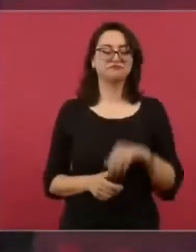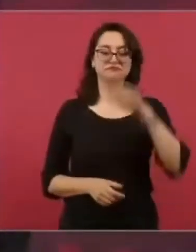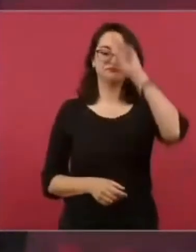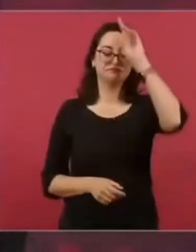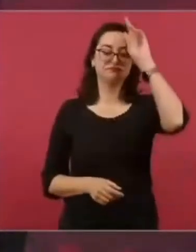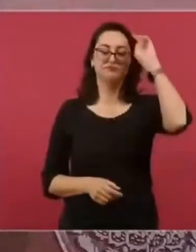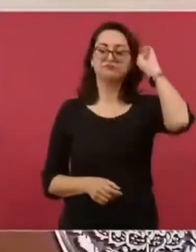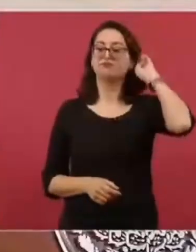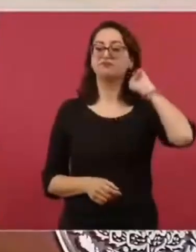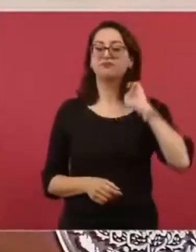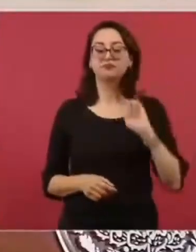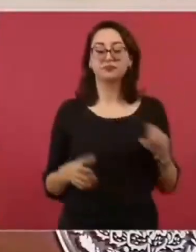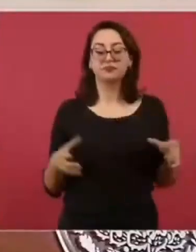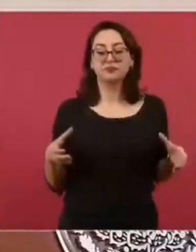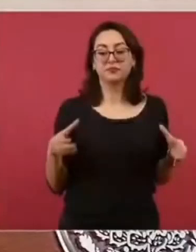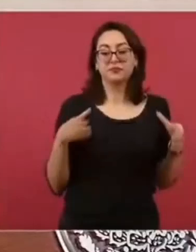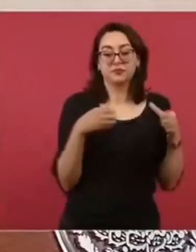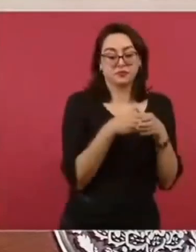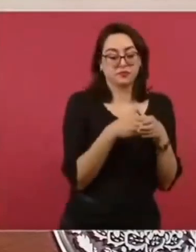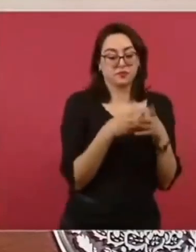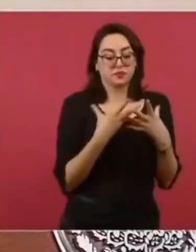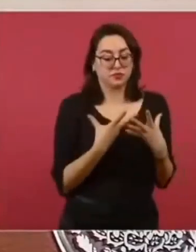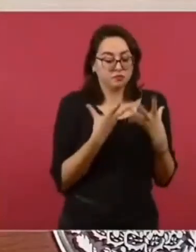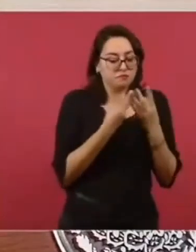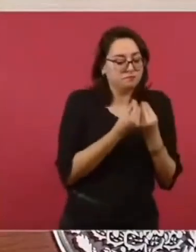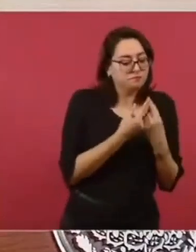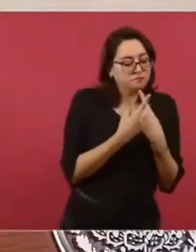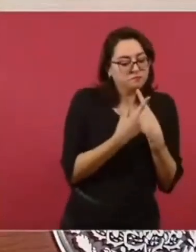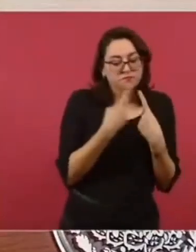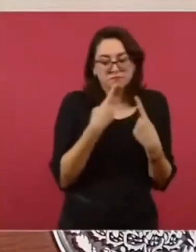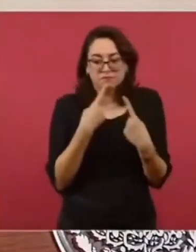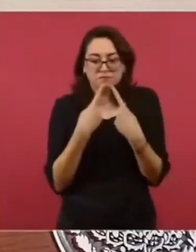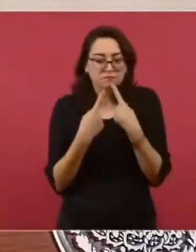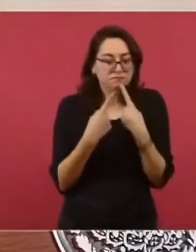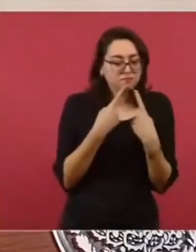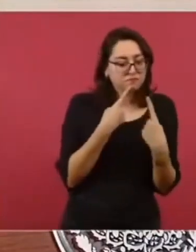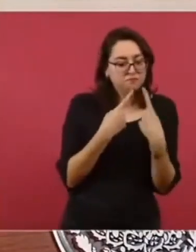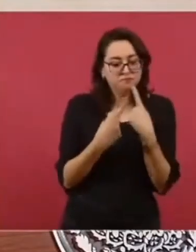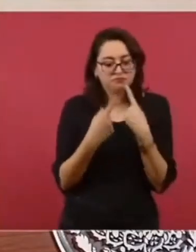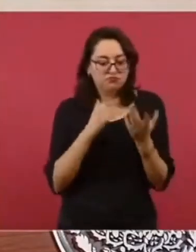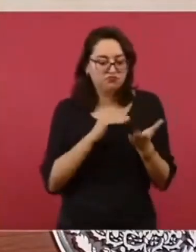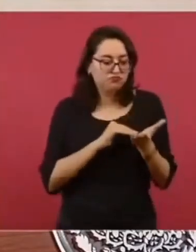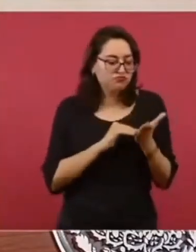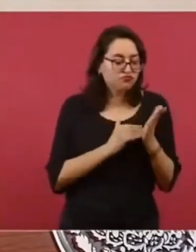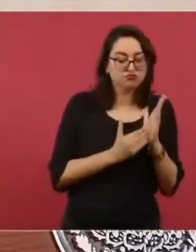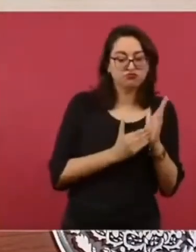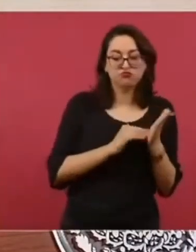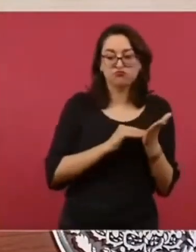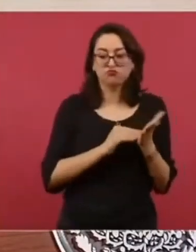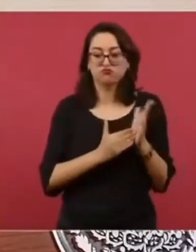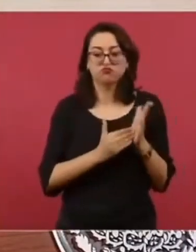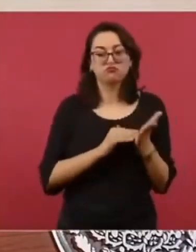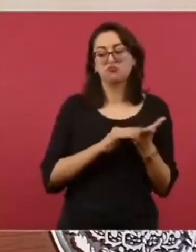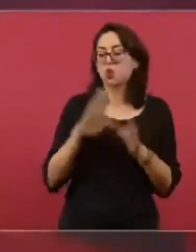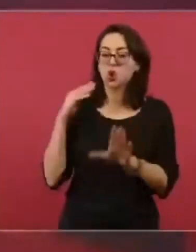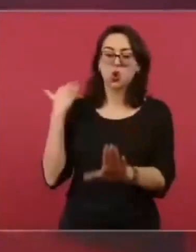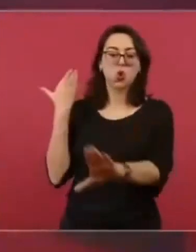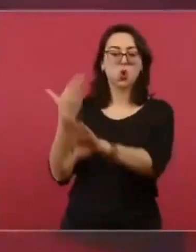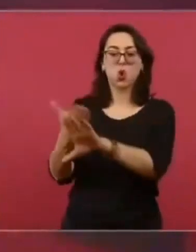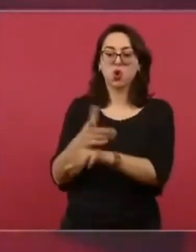y entonces empiezan a imponerse